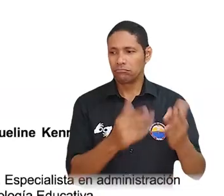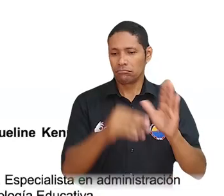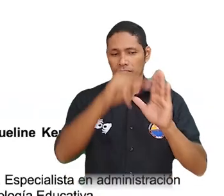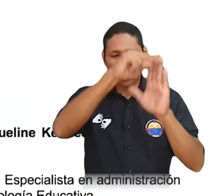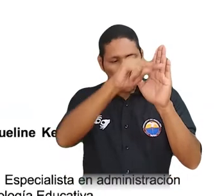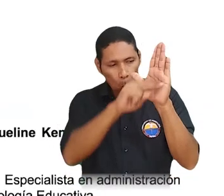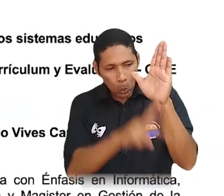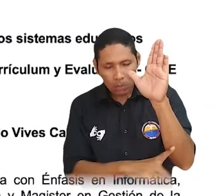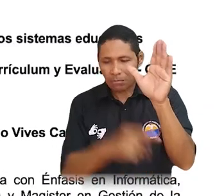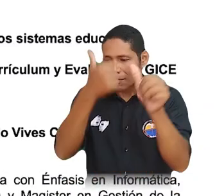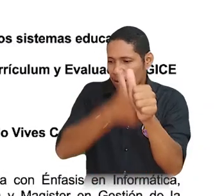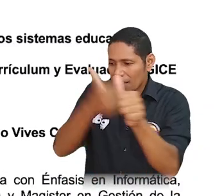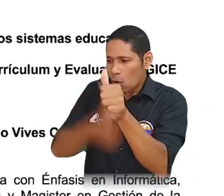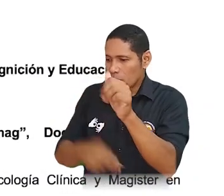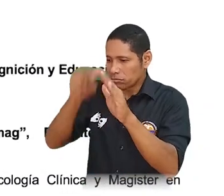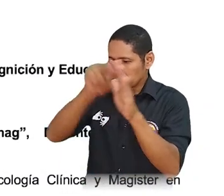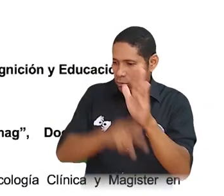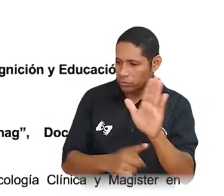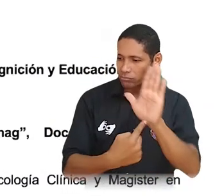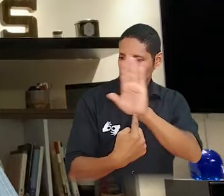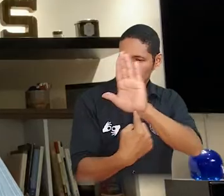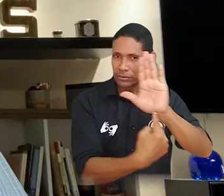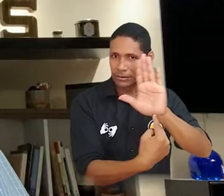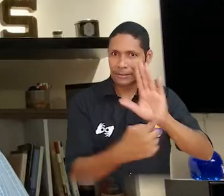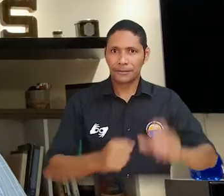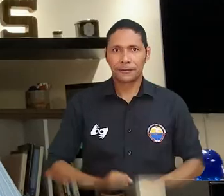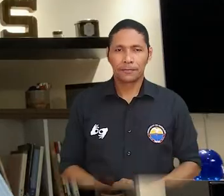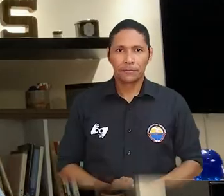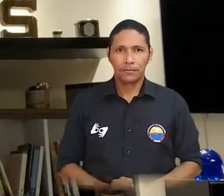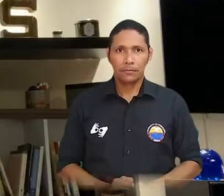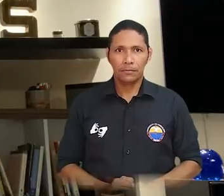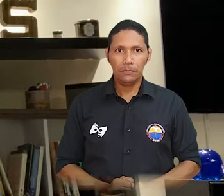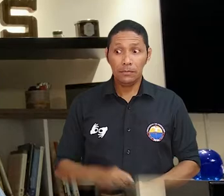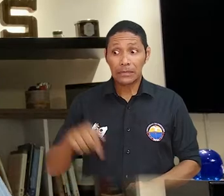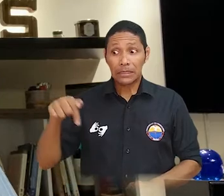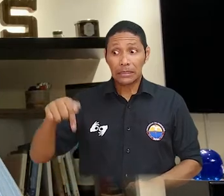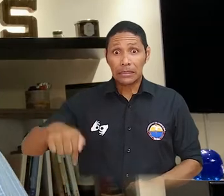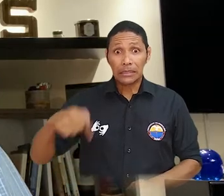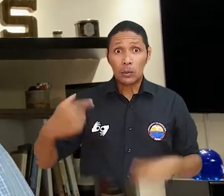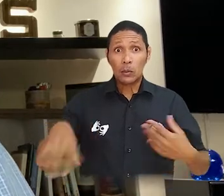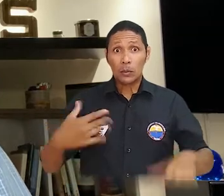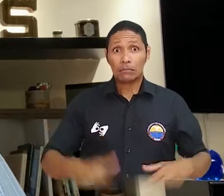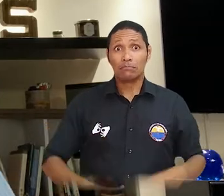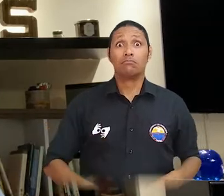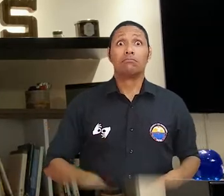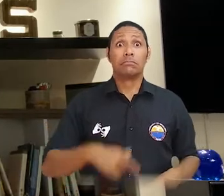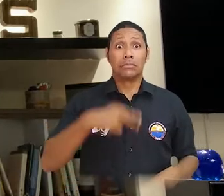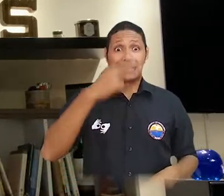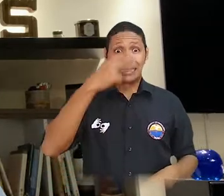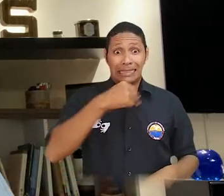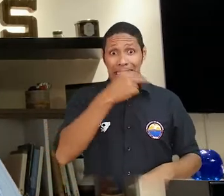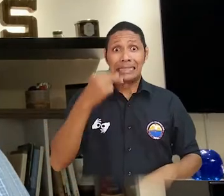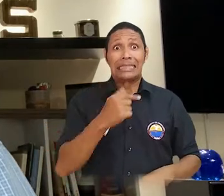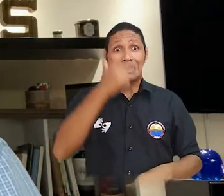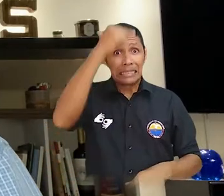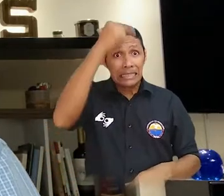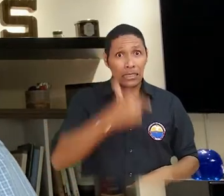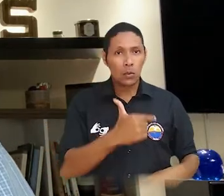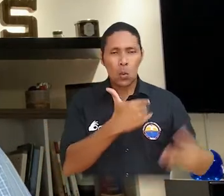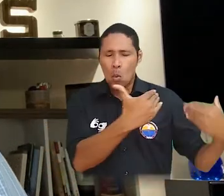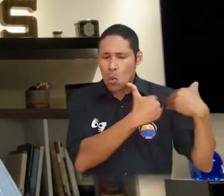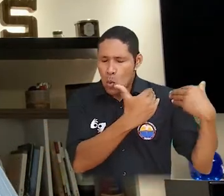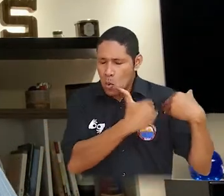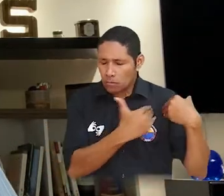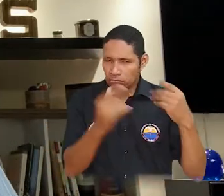el currículo de cada uno de los estudiantes. Esto pues conlleva un compromiso muy importante con la